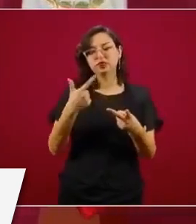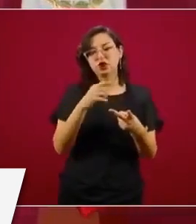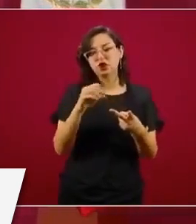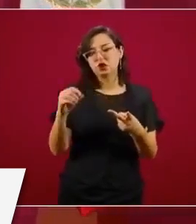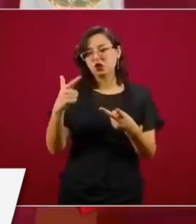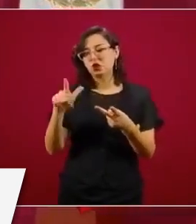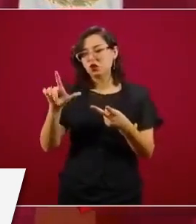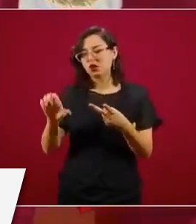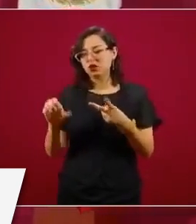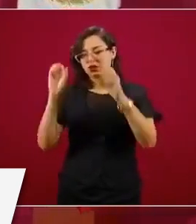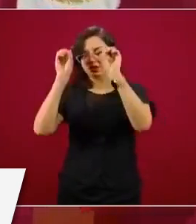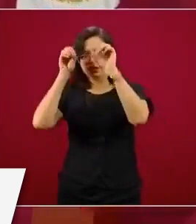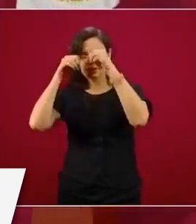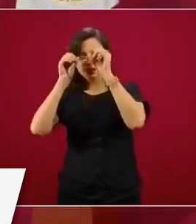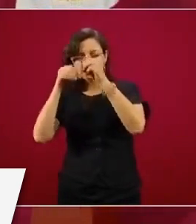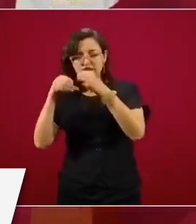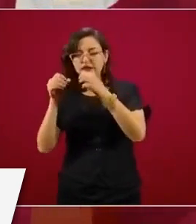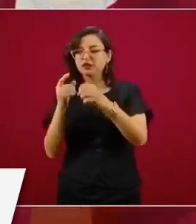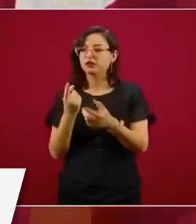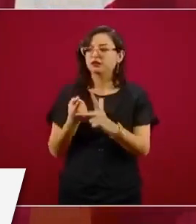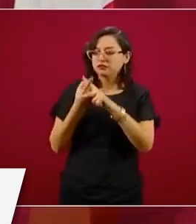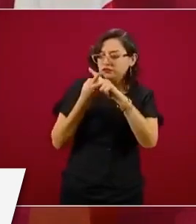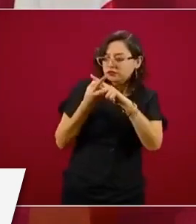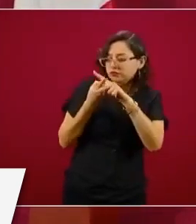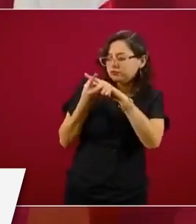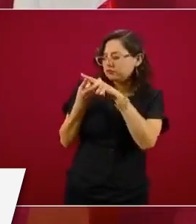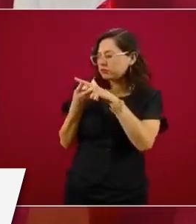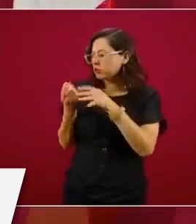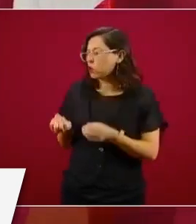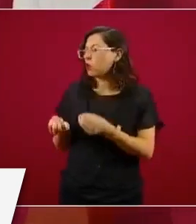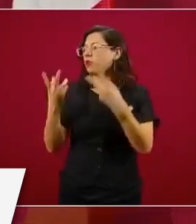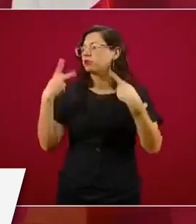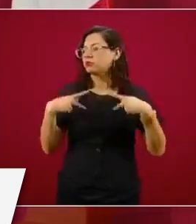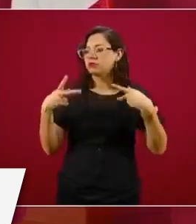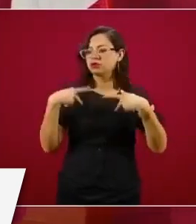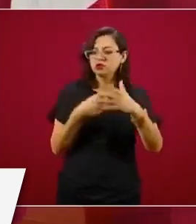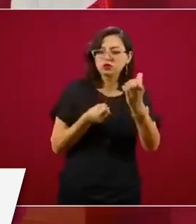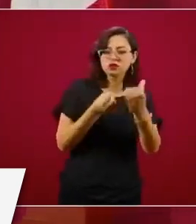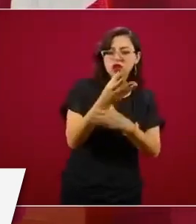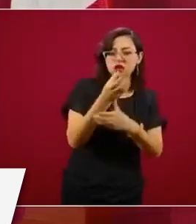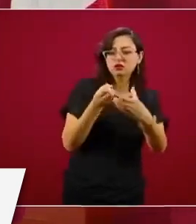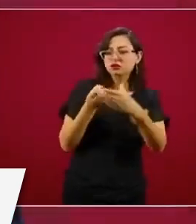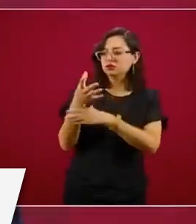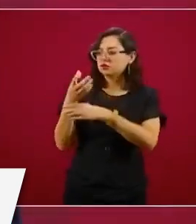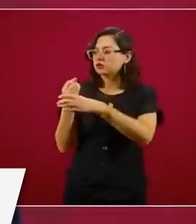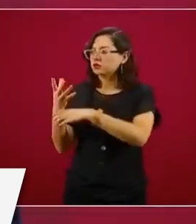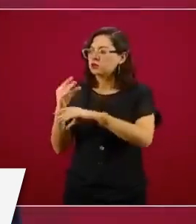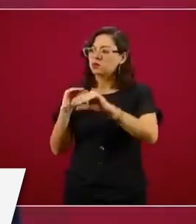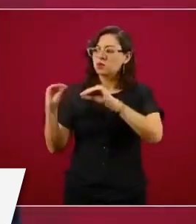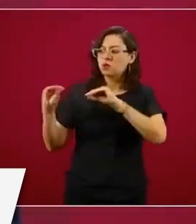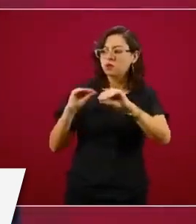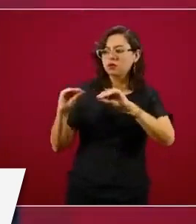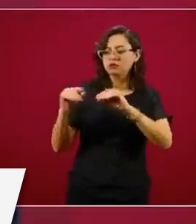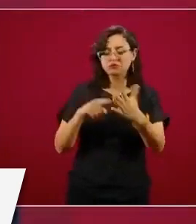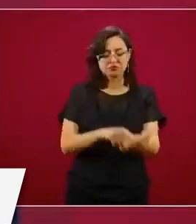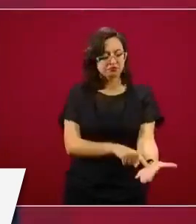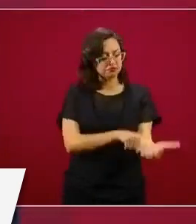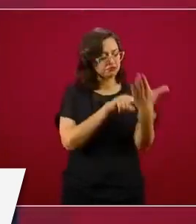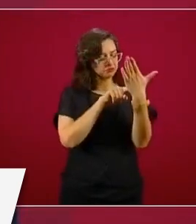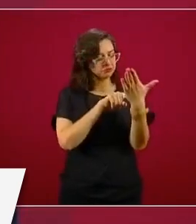tienen un sistema de medición bastante preciso sobre la movilidad. Entonces,